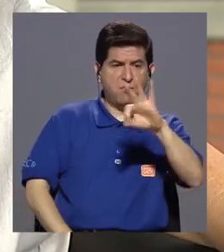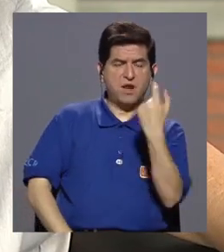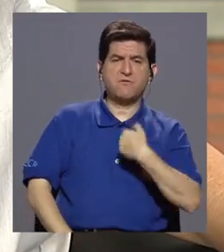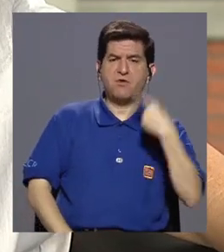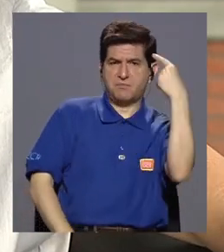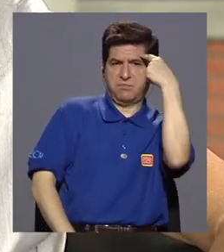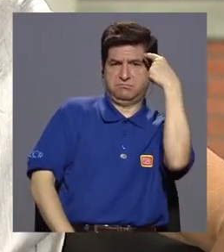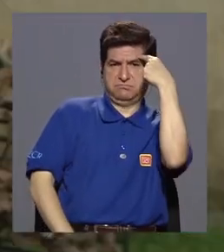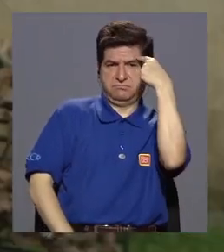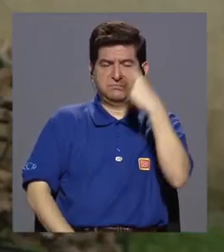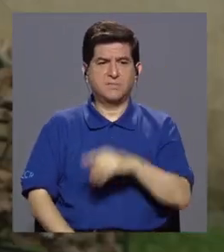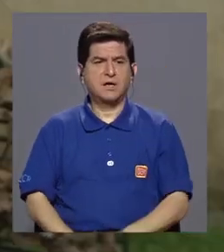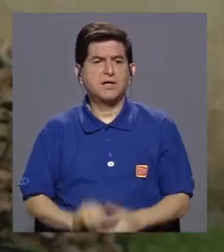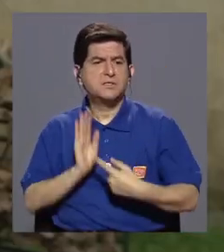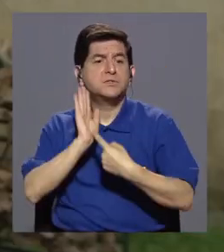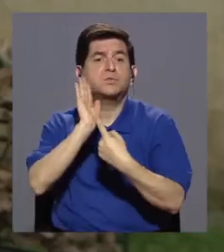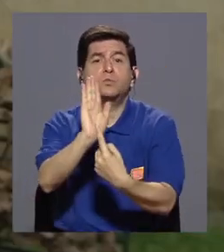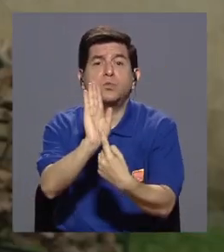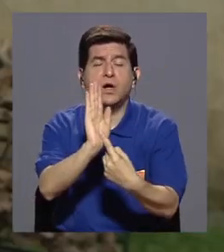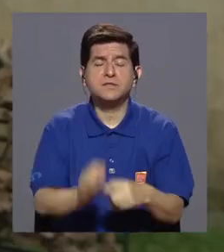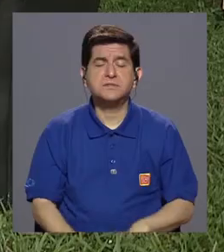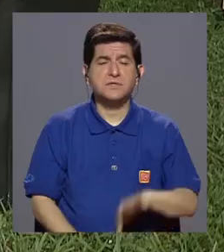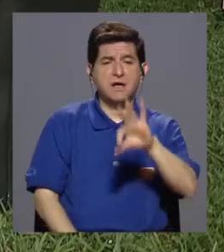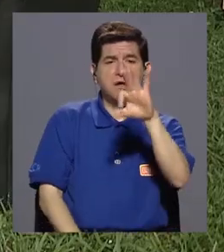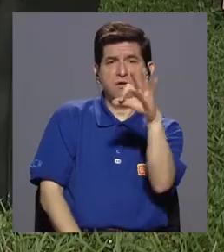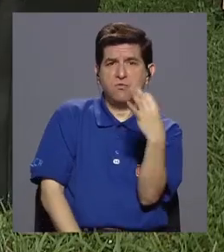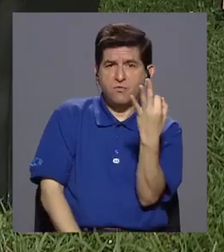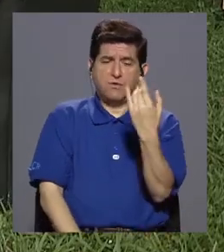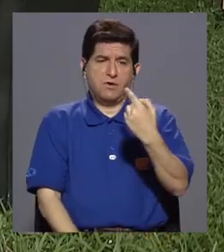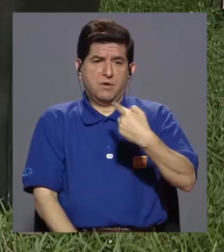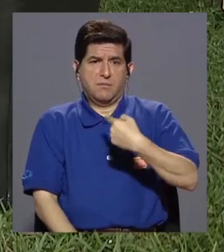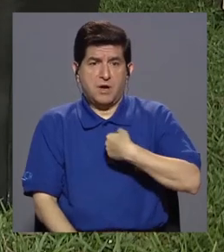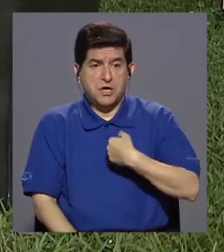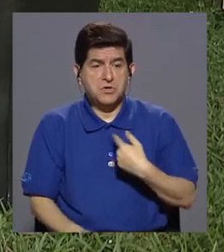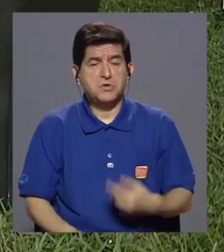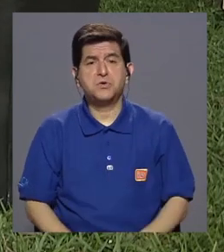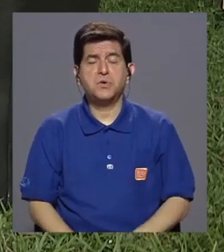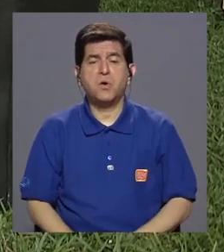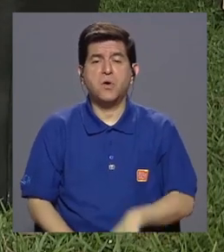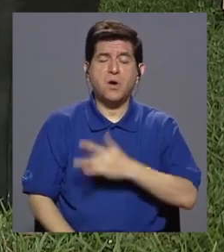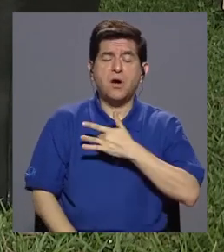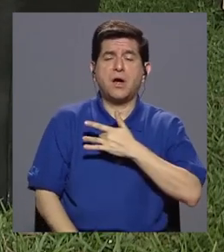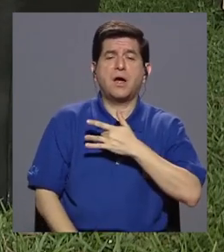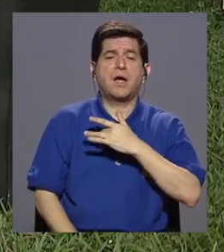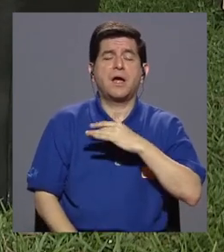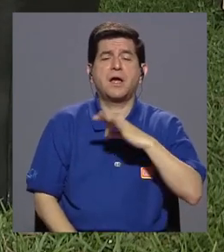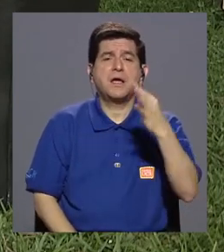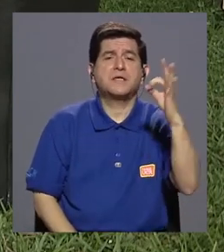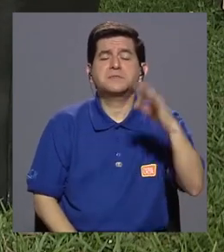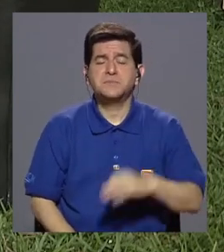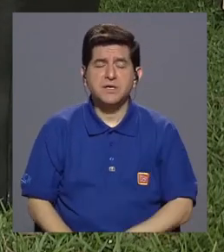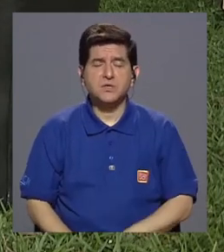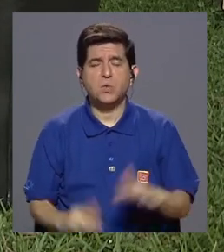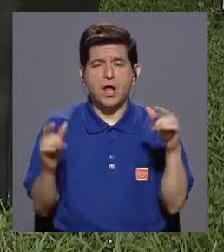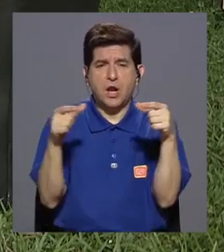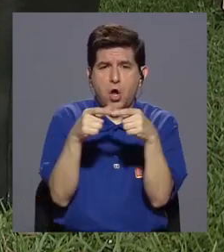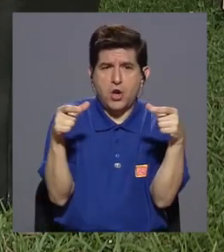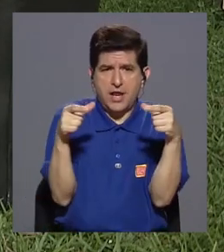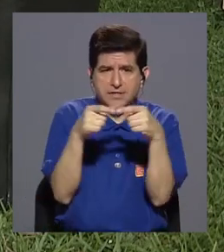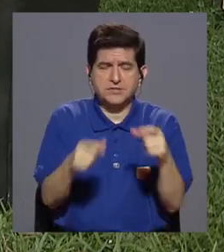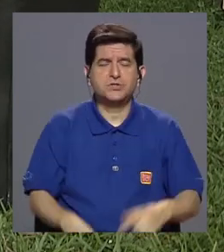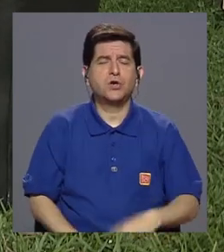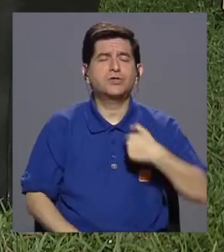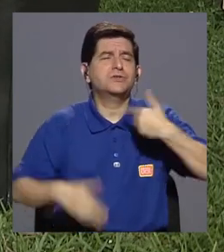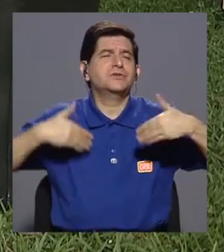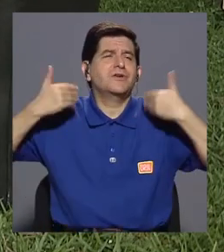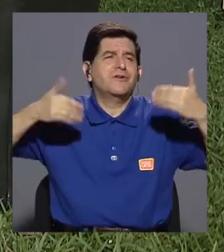la manera en que pienso, se refleja en la manera, incluso en mi espiritualidad, en cómo estoy conectada, me siento feliz